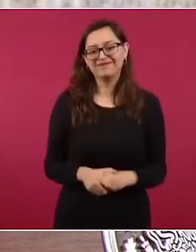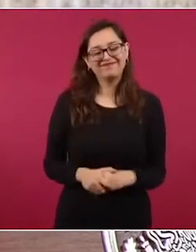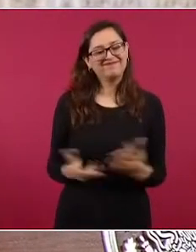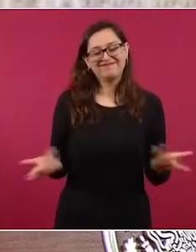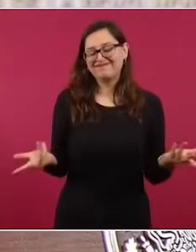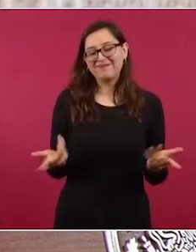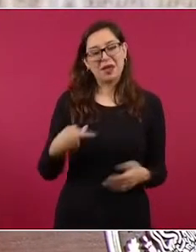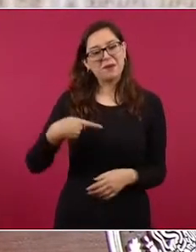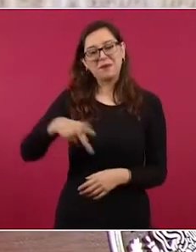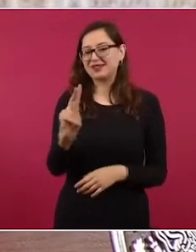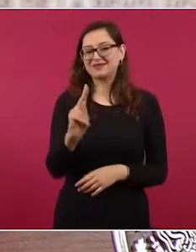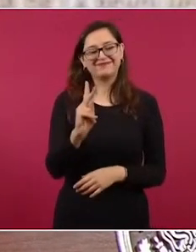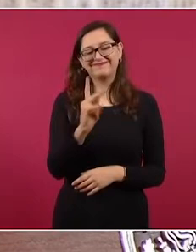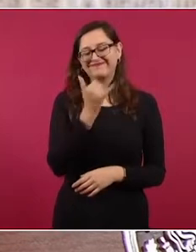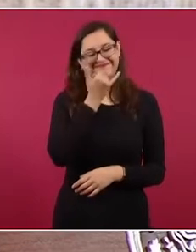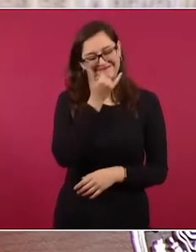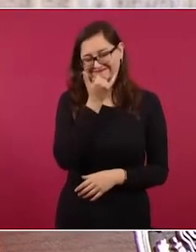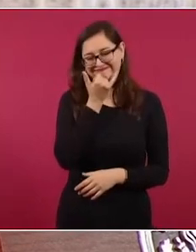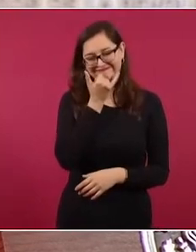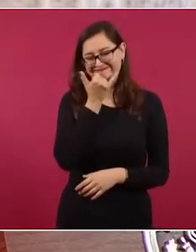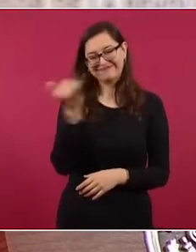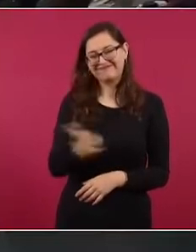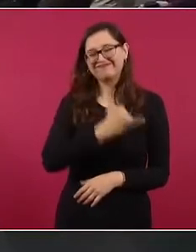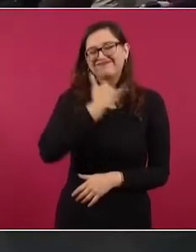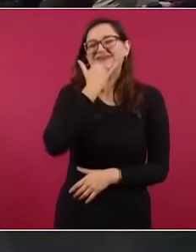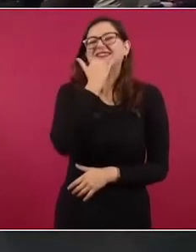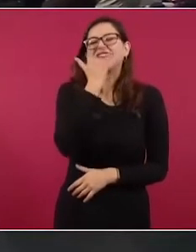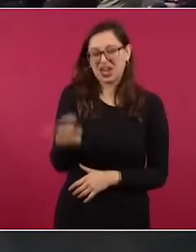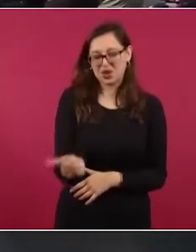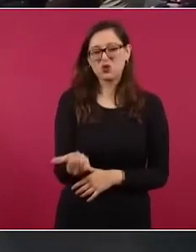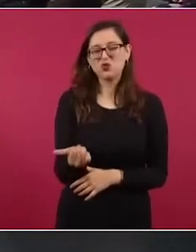equivocados.